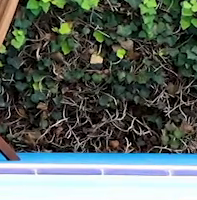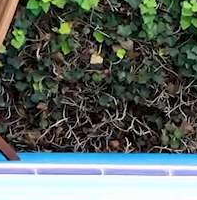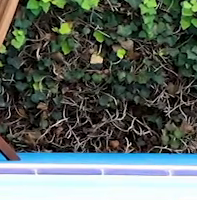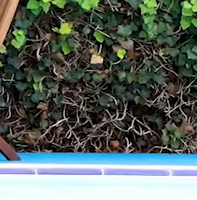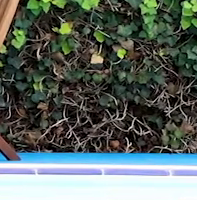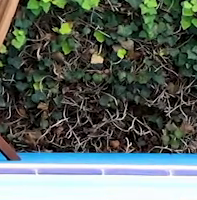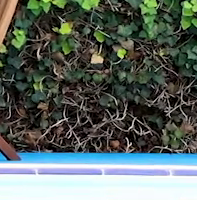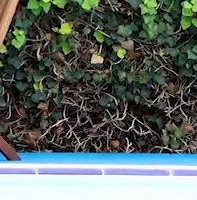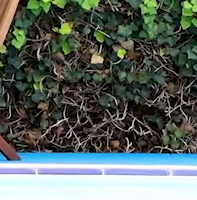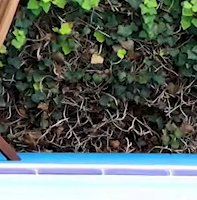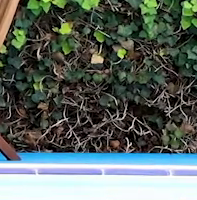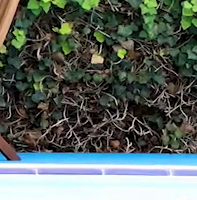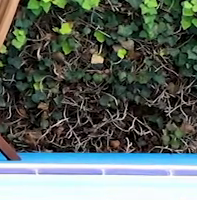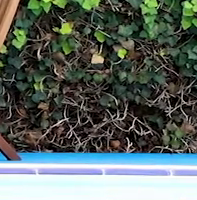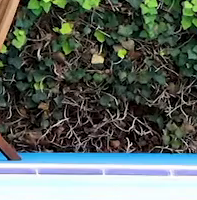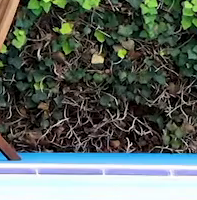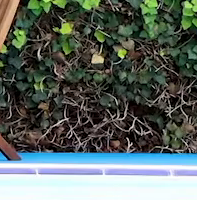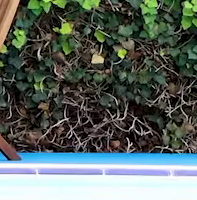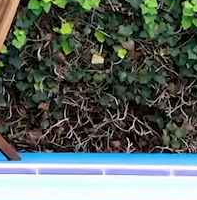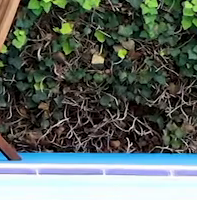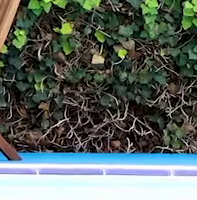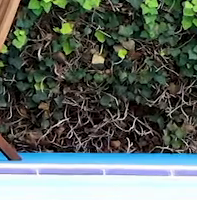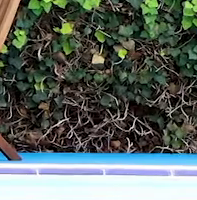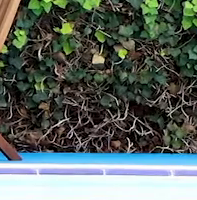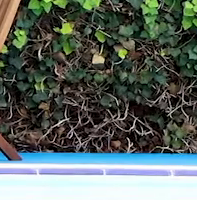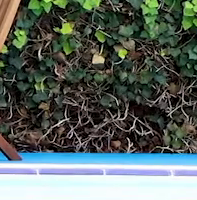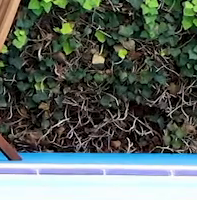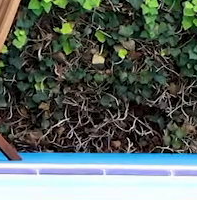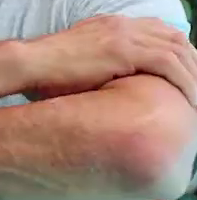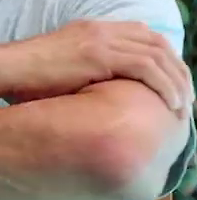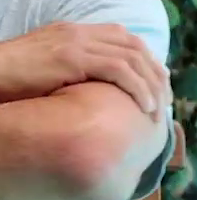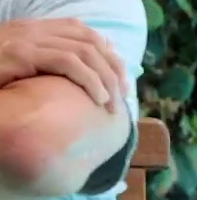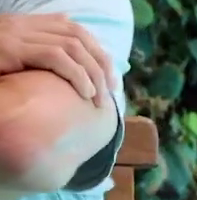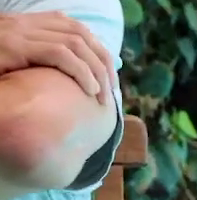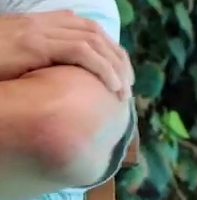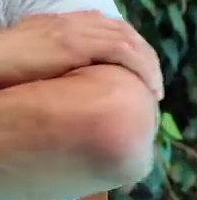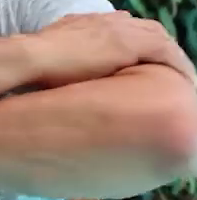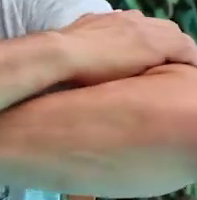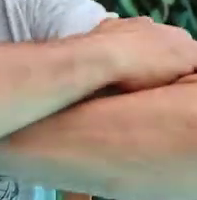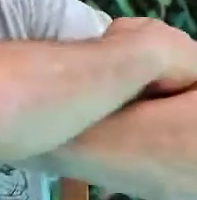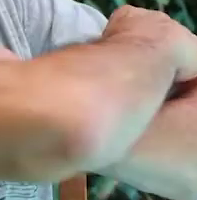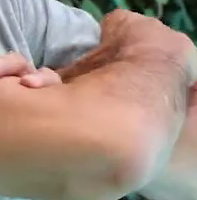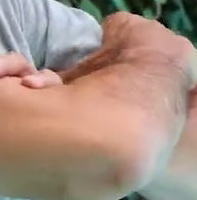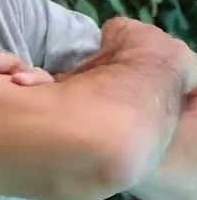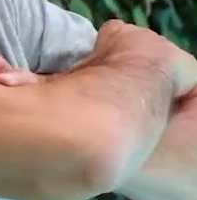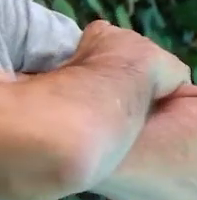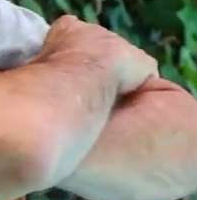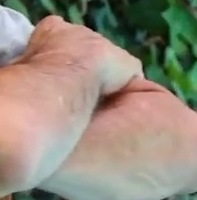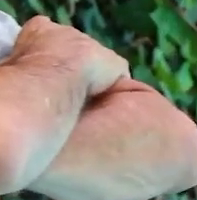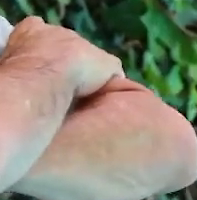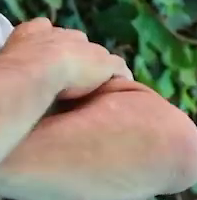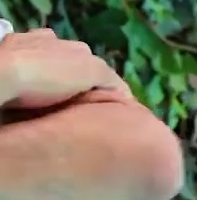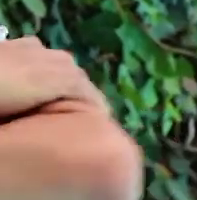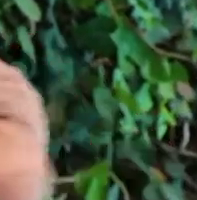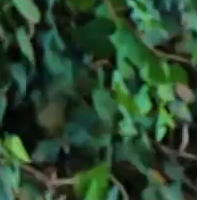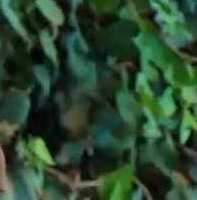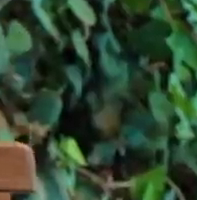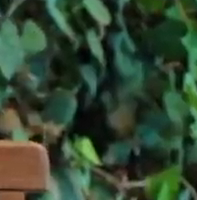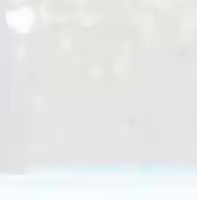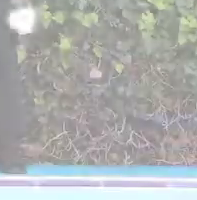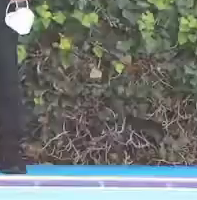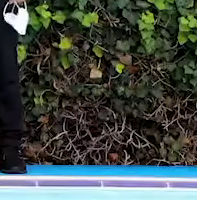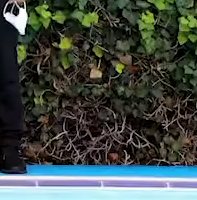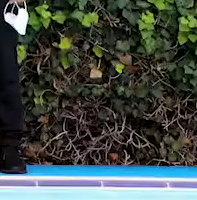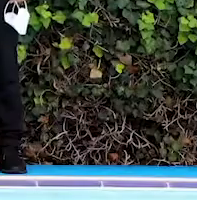banco, en lo que tengas. Y vamos a poner nuestros brazos aquí enfrente y vamos a hacer una torsión izquierda. Izquierda.